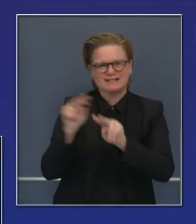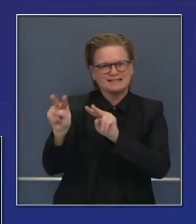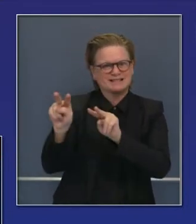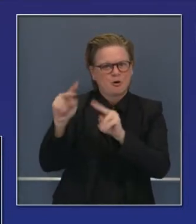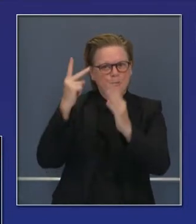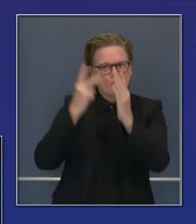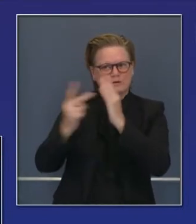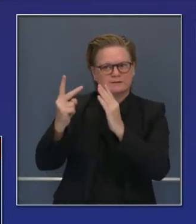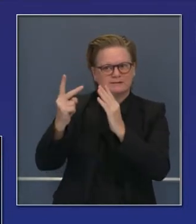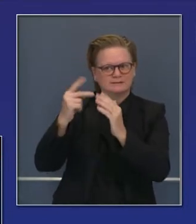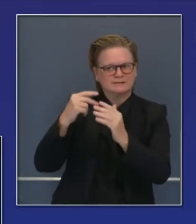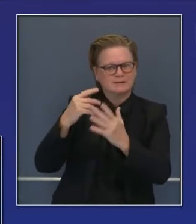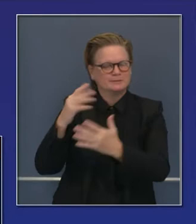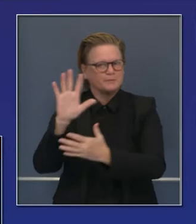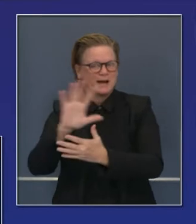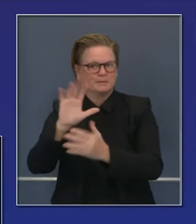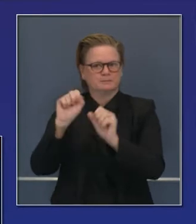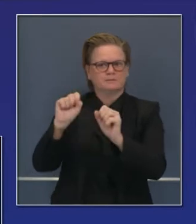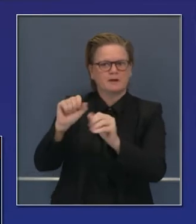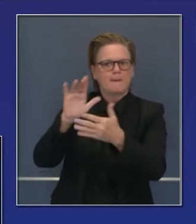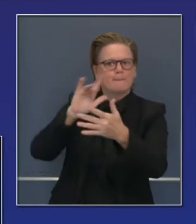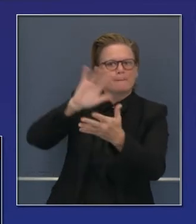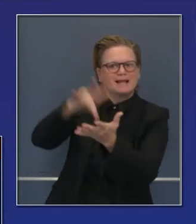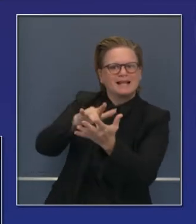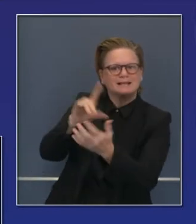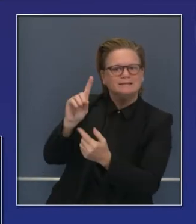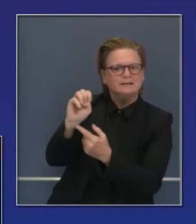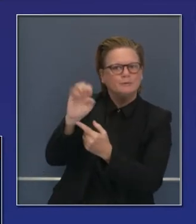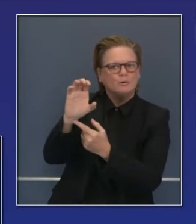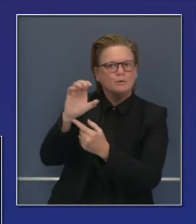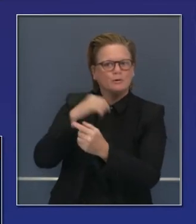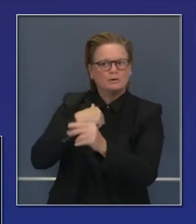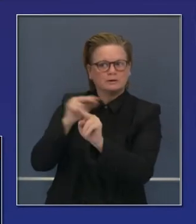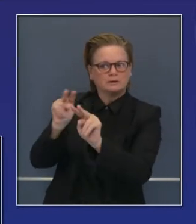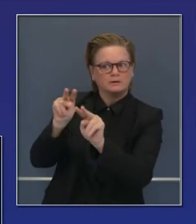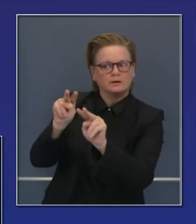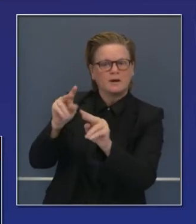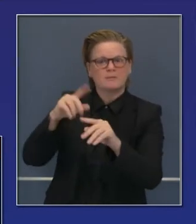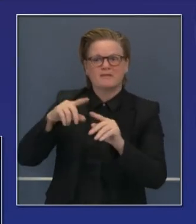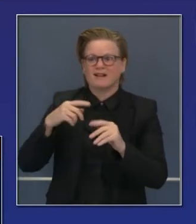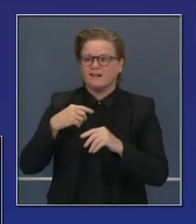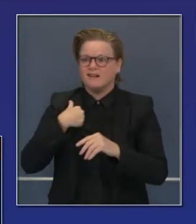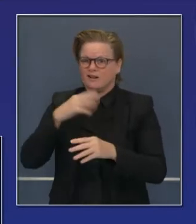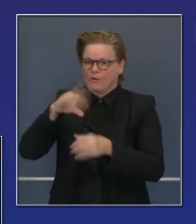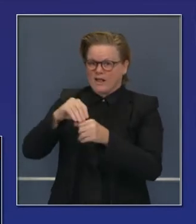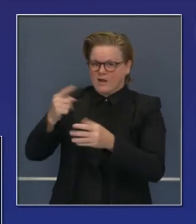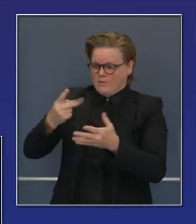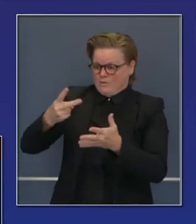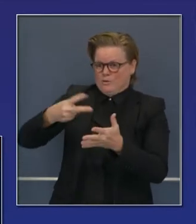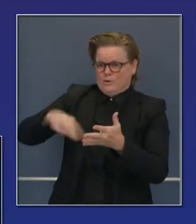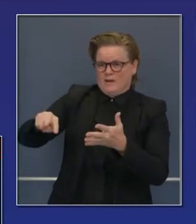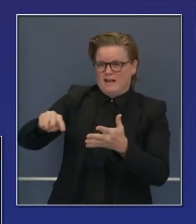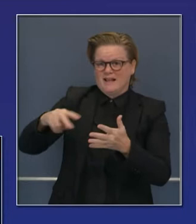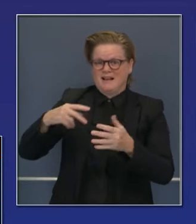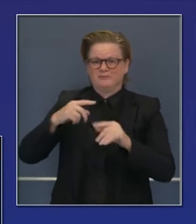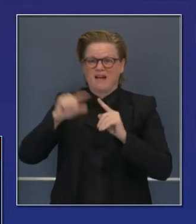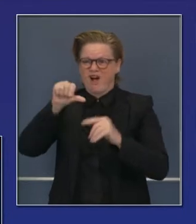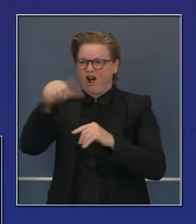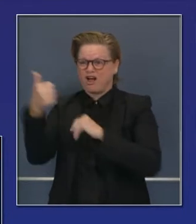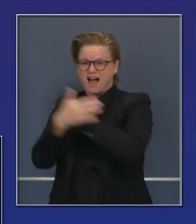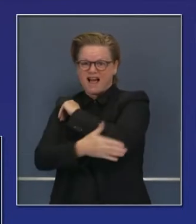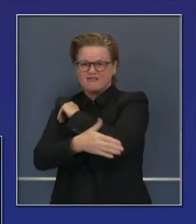proyecciones actuales, que tal vez a mediados, finales de diciembre. Pero todo esto en las próximas semanas es cuando veremos